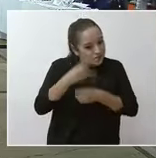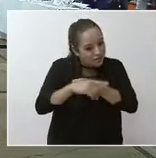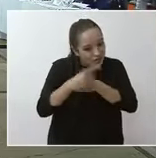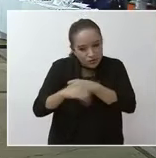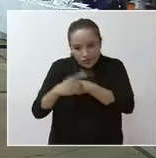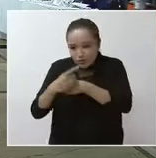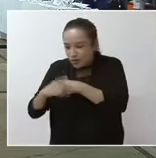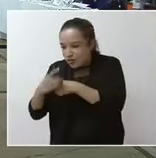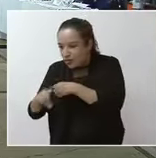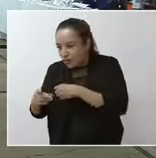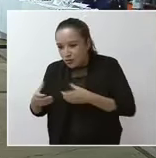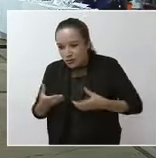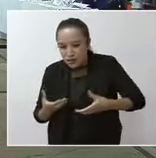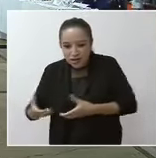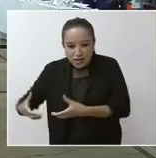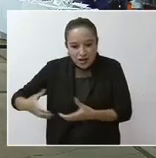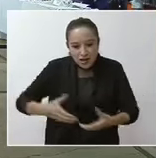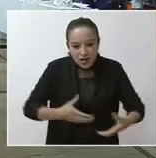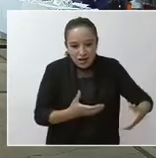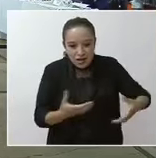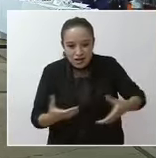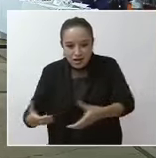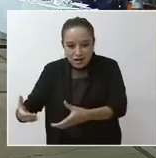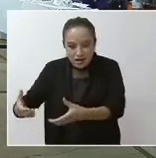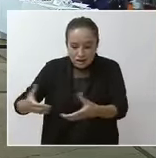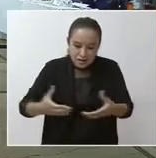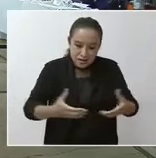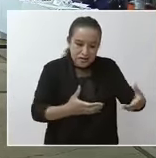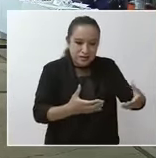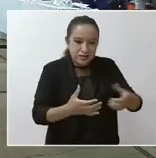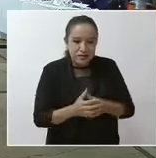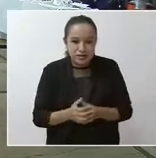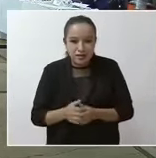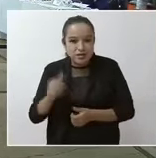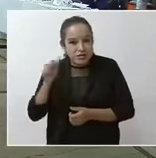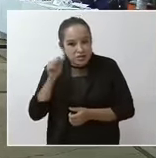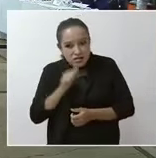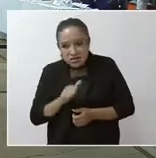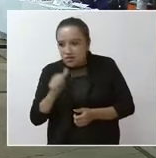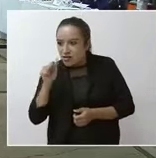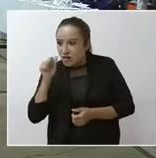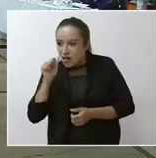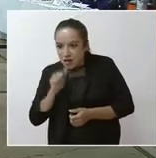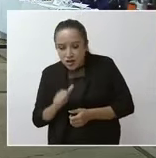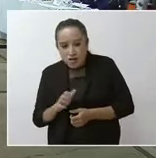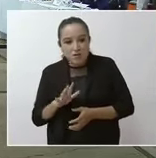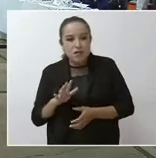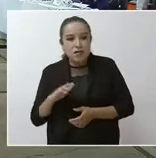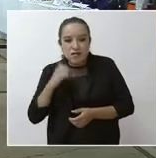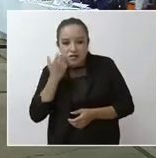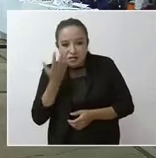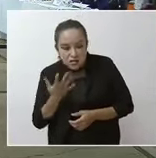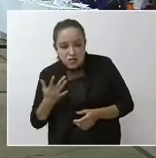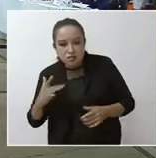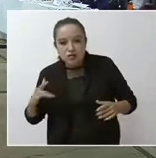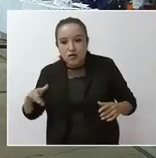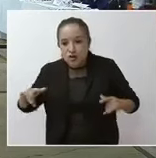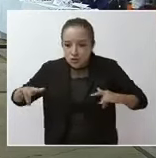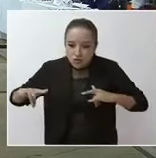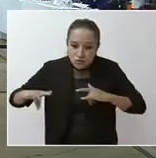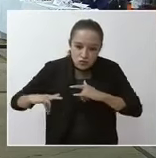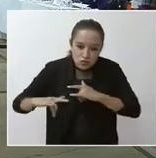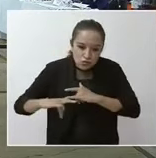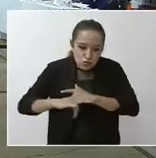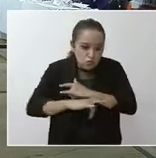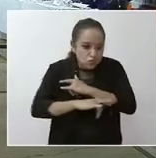infraestructura carretera siempre nos aseguramos de que no se interrumpiera la circulación, contando con el apoyo